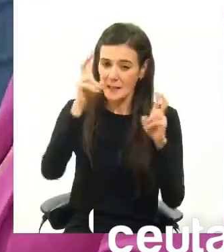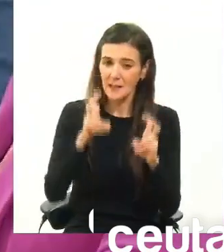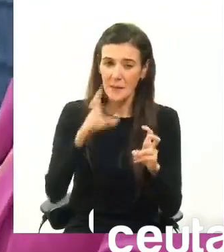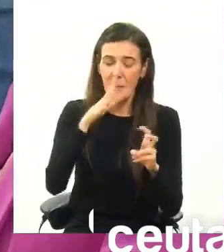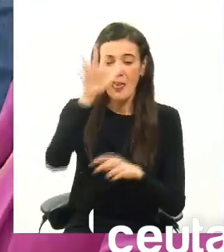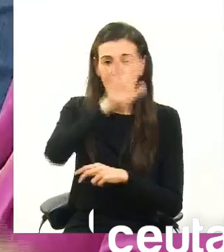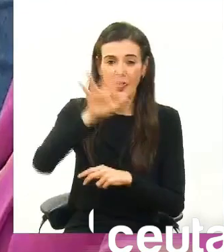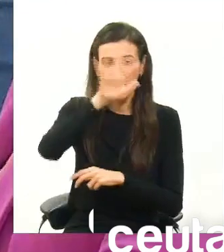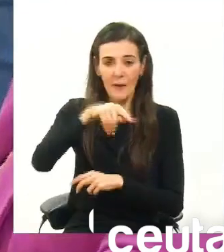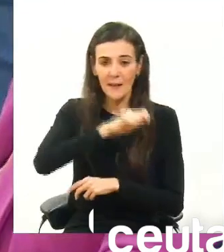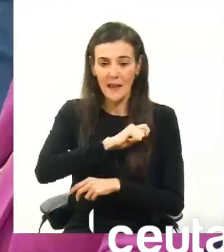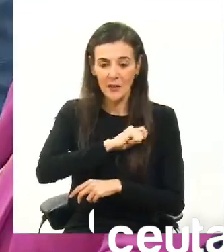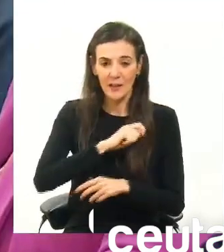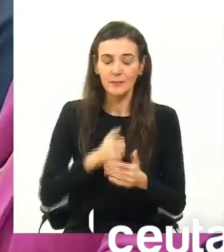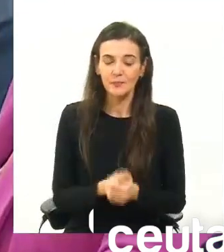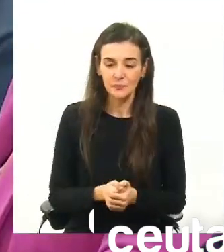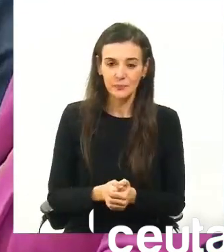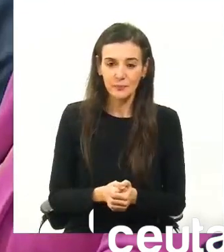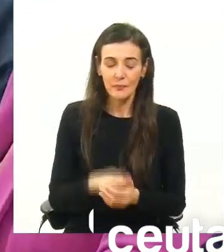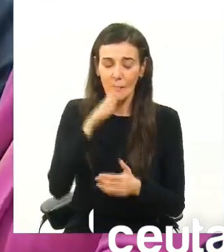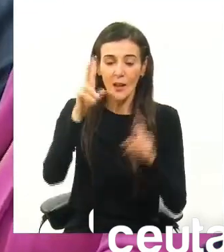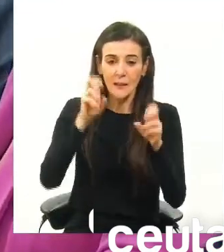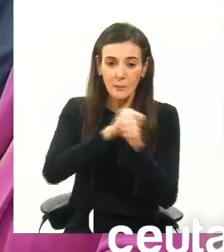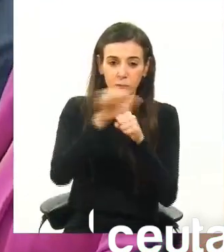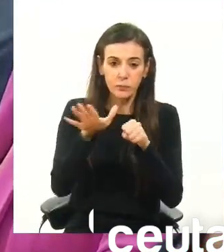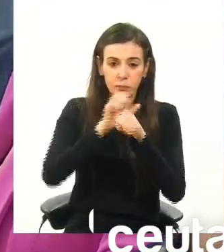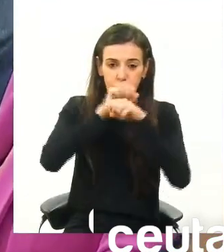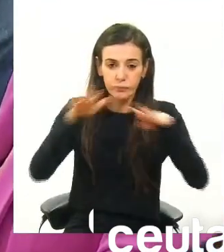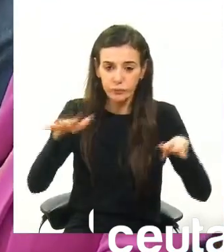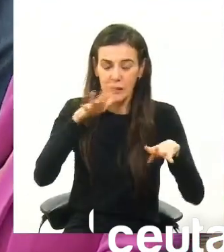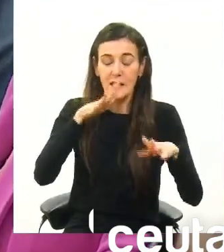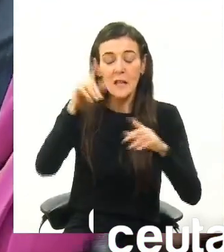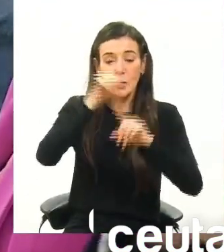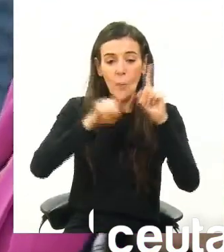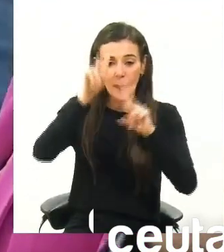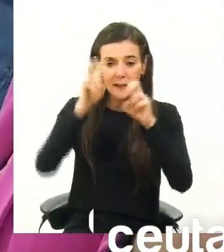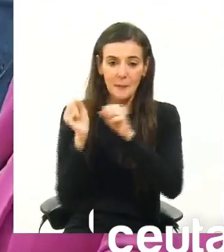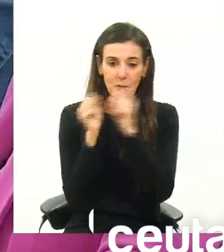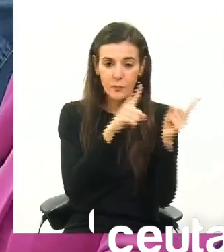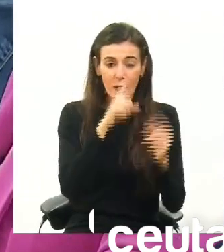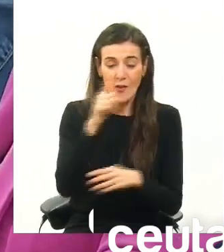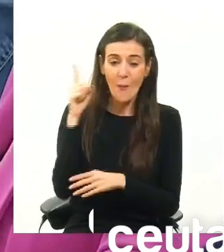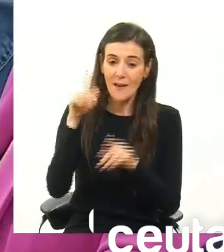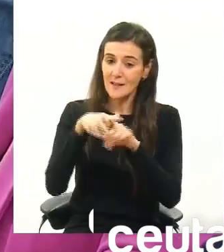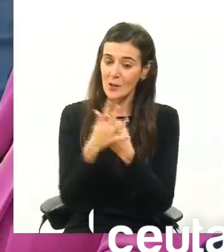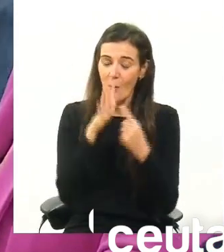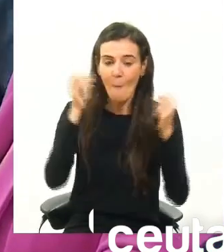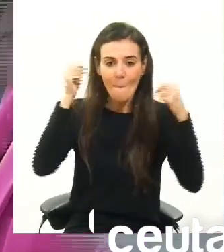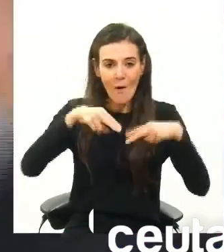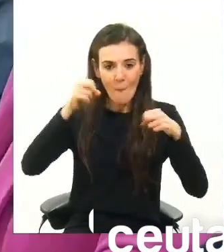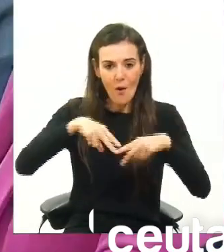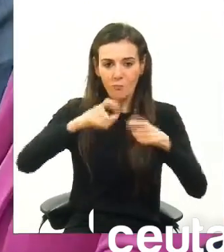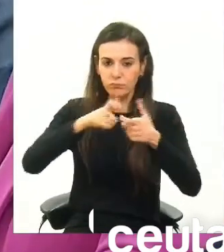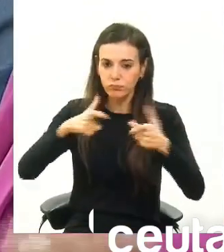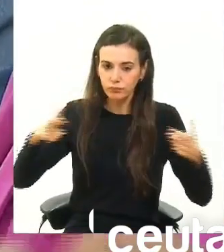todo el territorio nacional. Con la pandemia y la crisis migratoria del pasado año, la situación ha empeorado